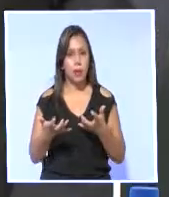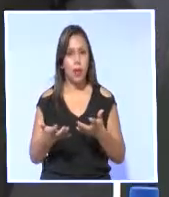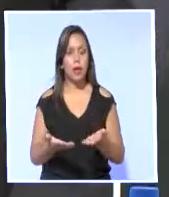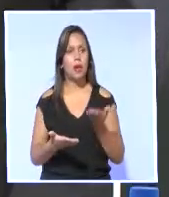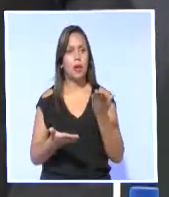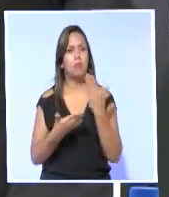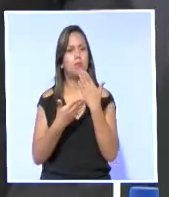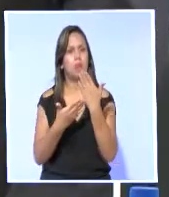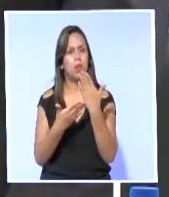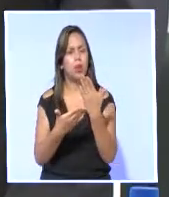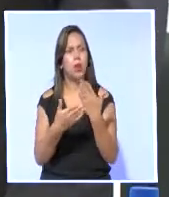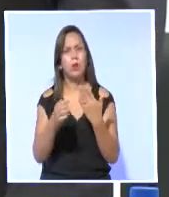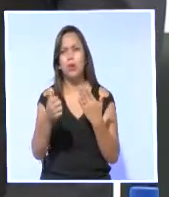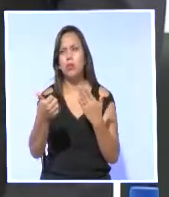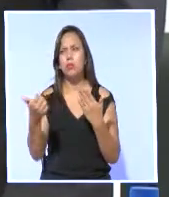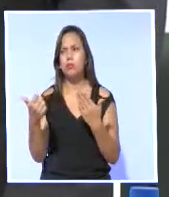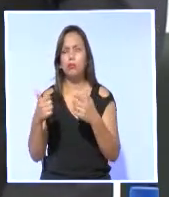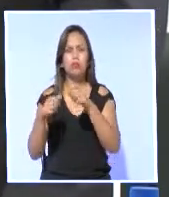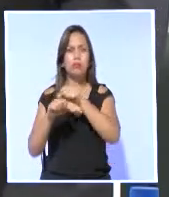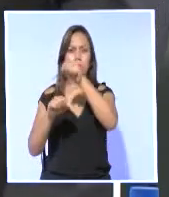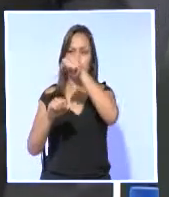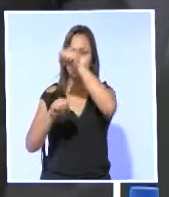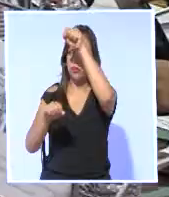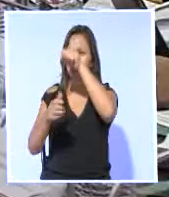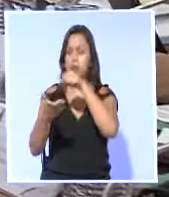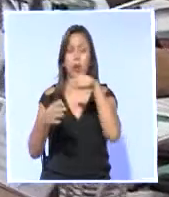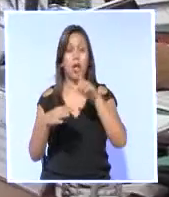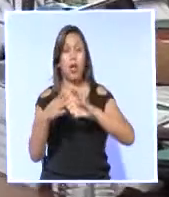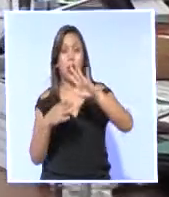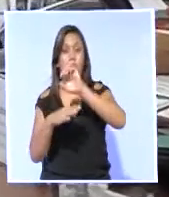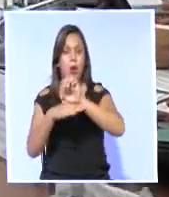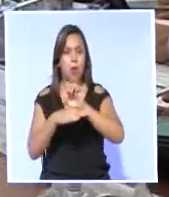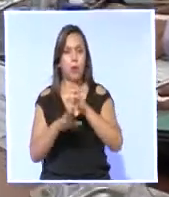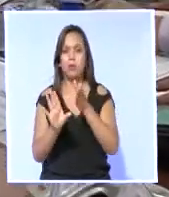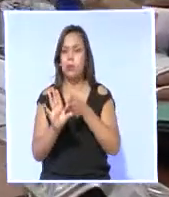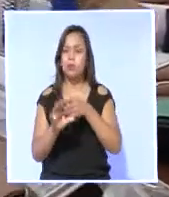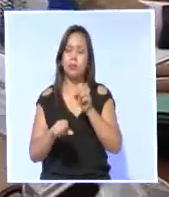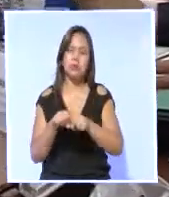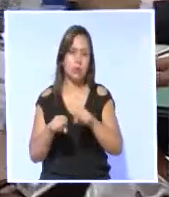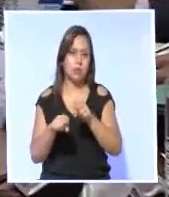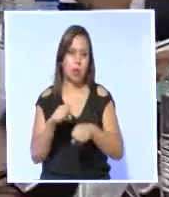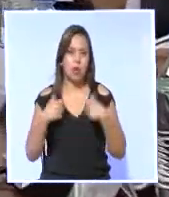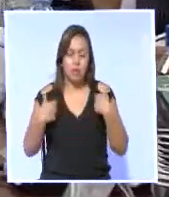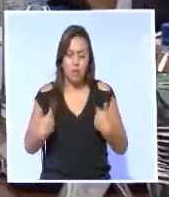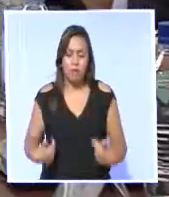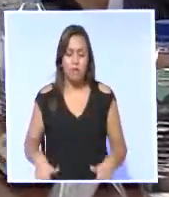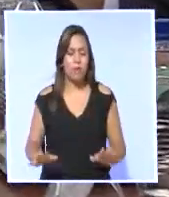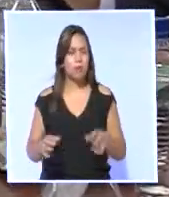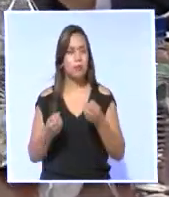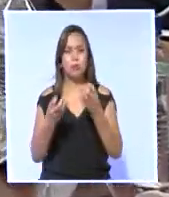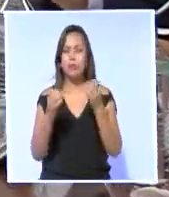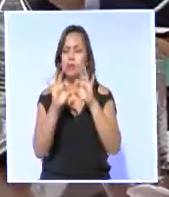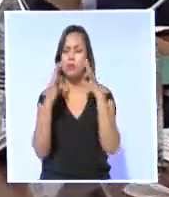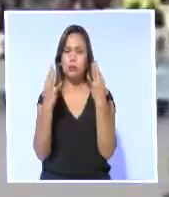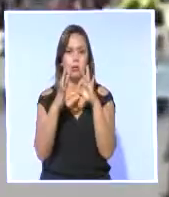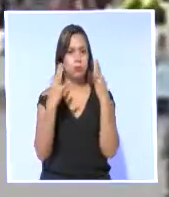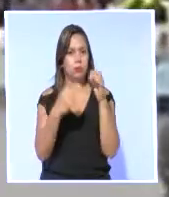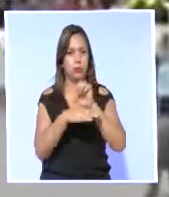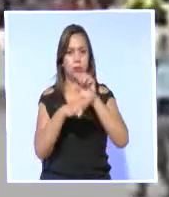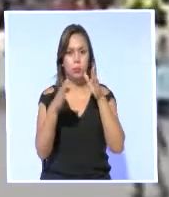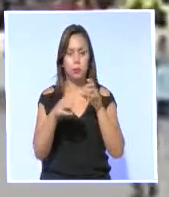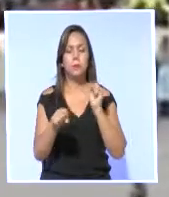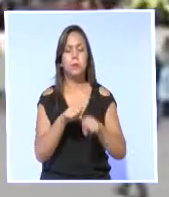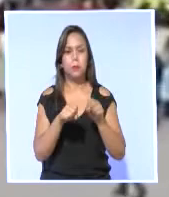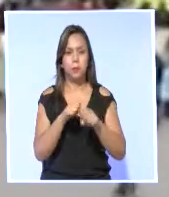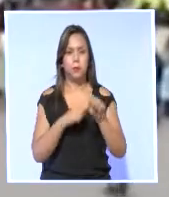diferentes realidades que se registran en el país, que han destruido psicológica y físicamente a cientos de familias ecuatorianas. El